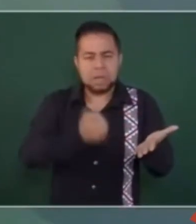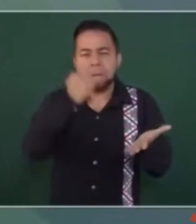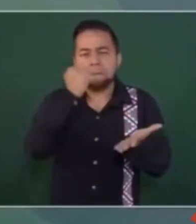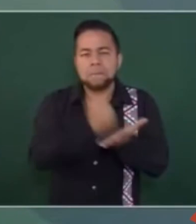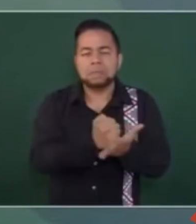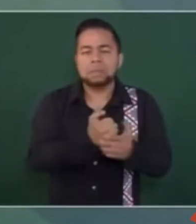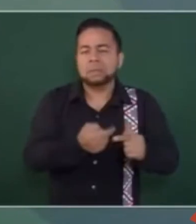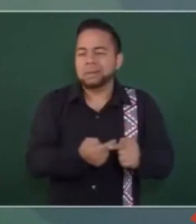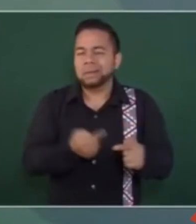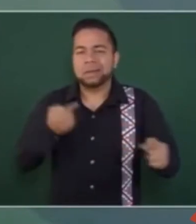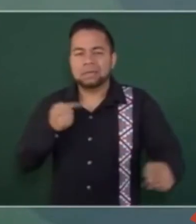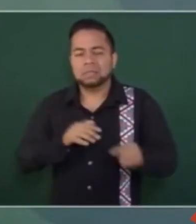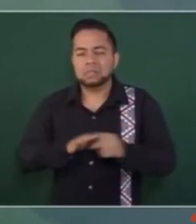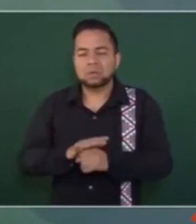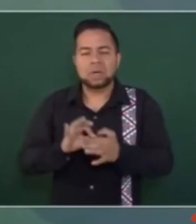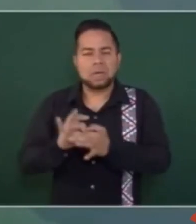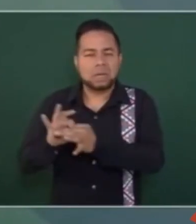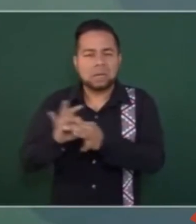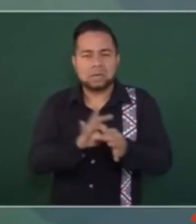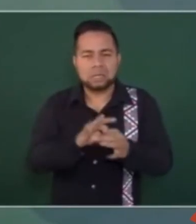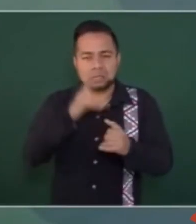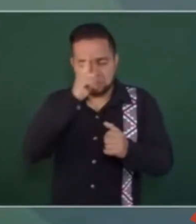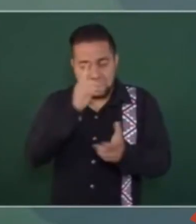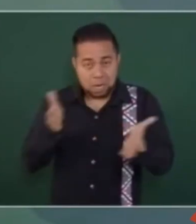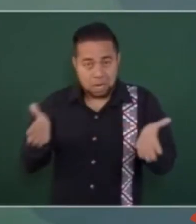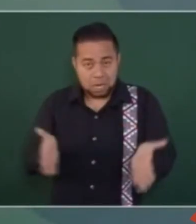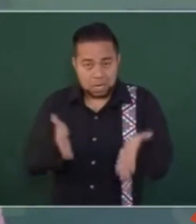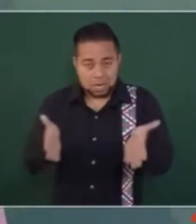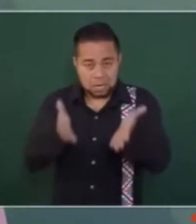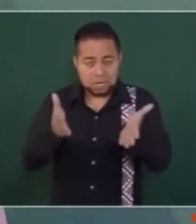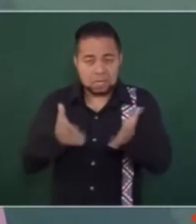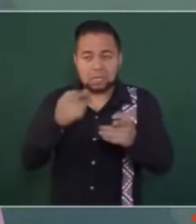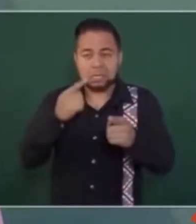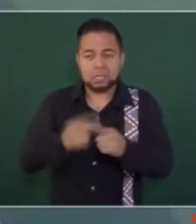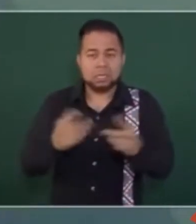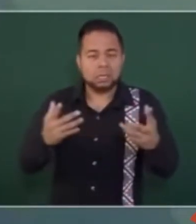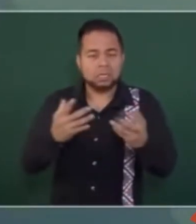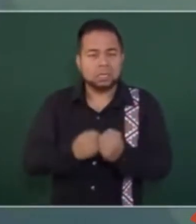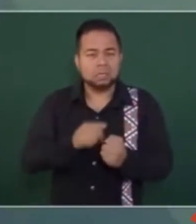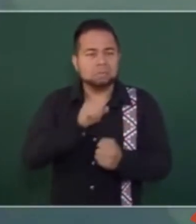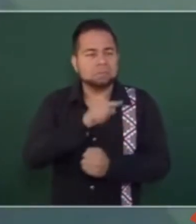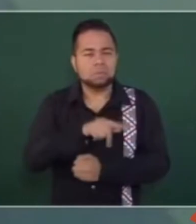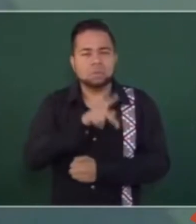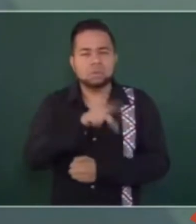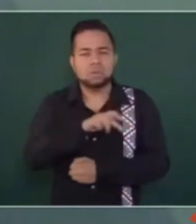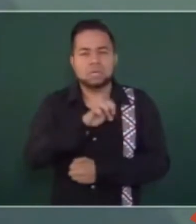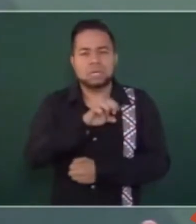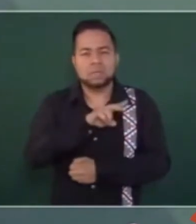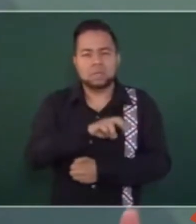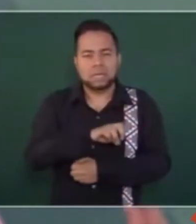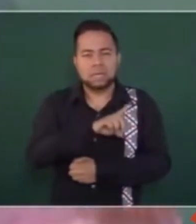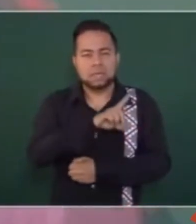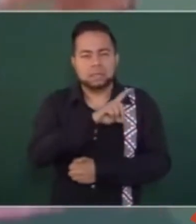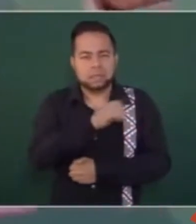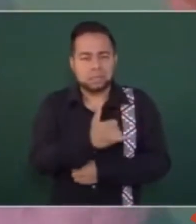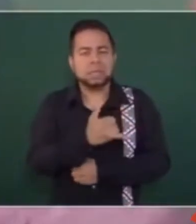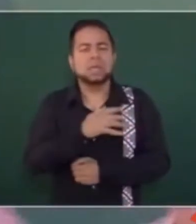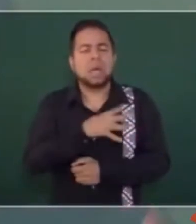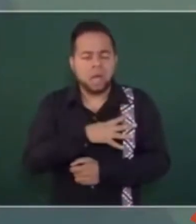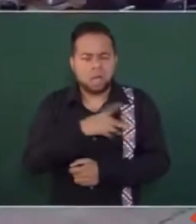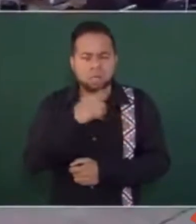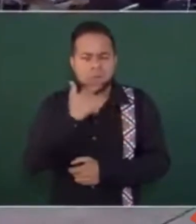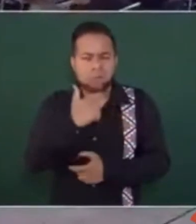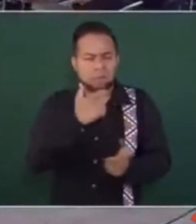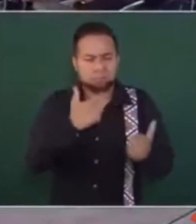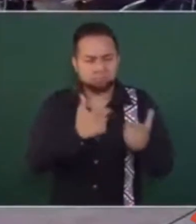momento el de la Alianza para el Progreso con el presidente Kennedy, que se destinaron recursos